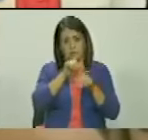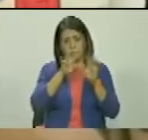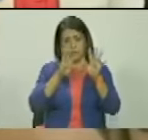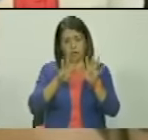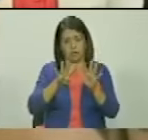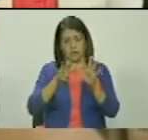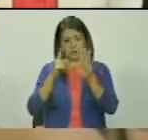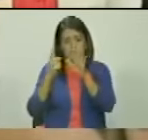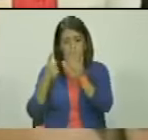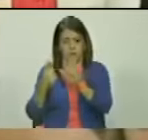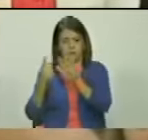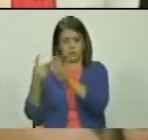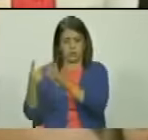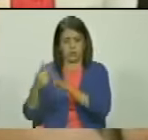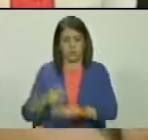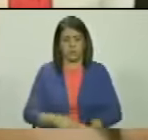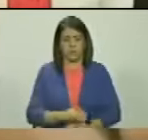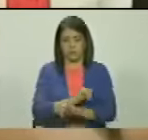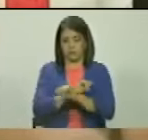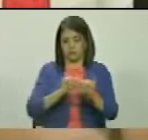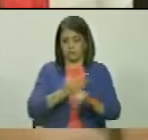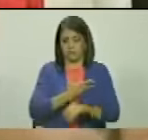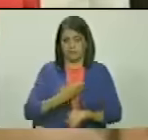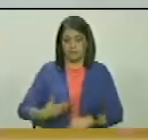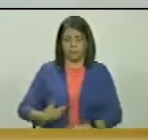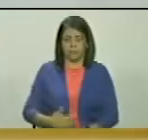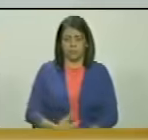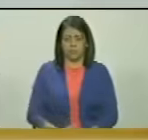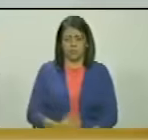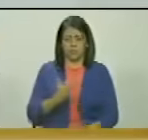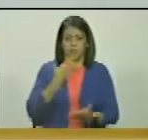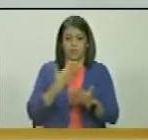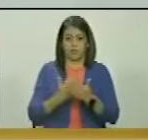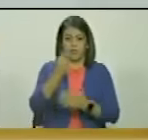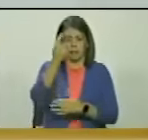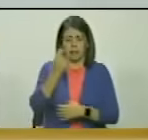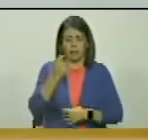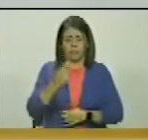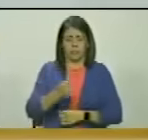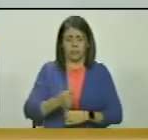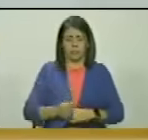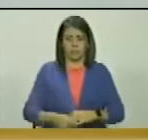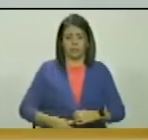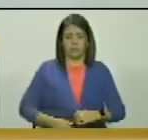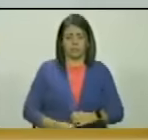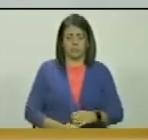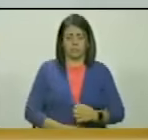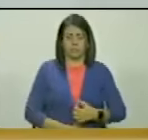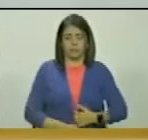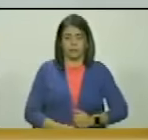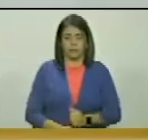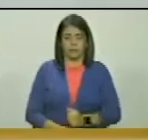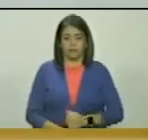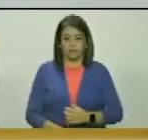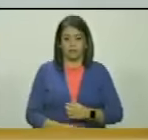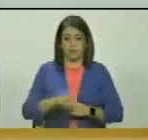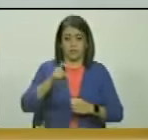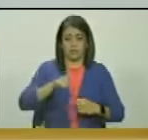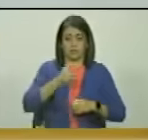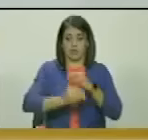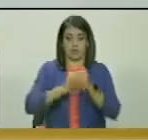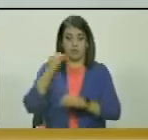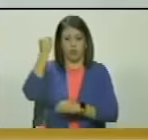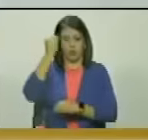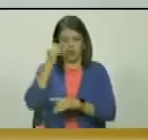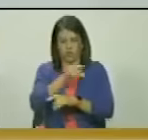en el año 1966 es todo señor presidente gracias diputado necesitaría yo aquí hacer una